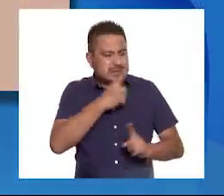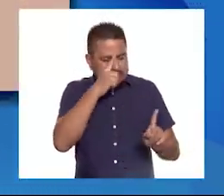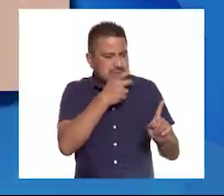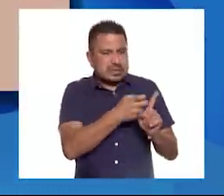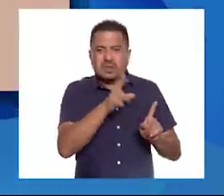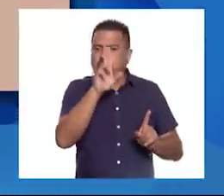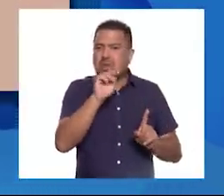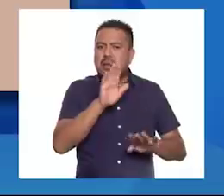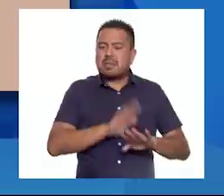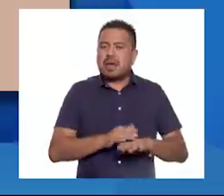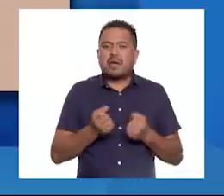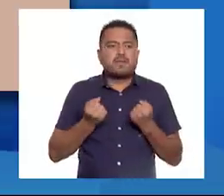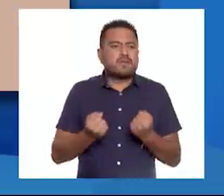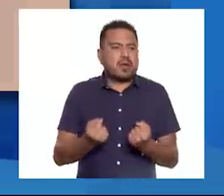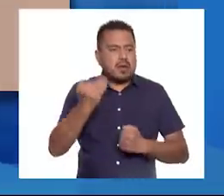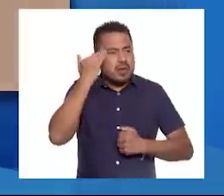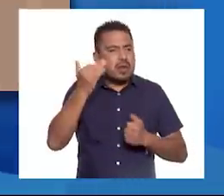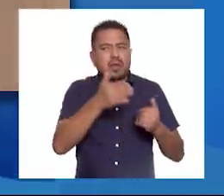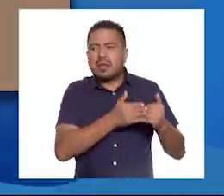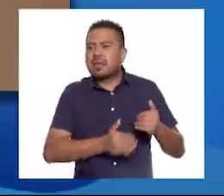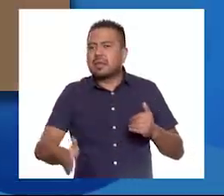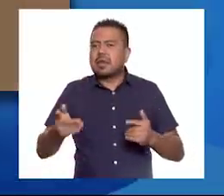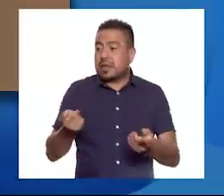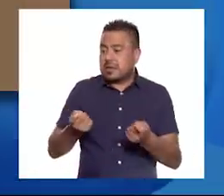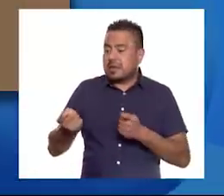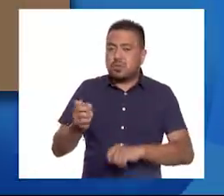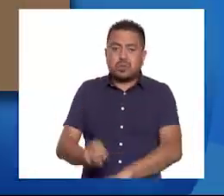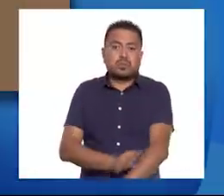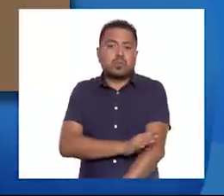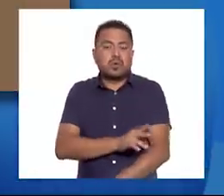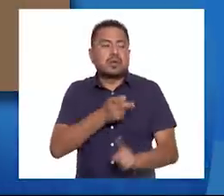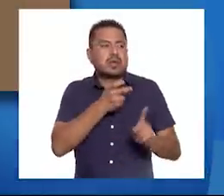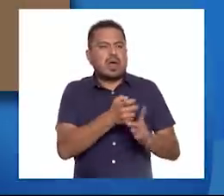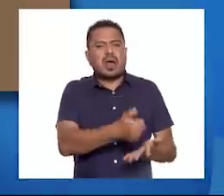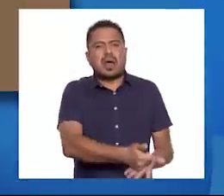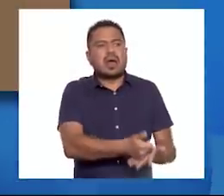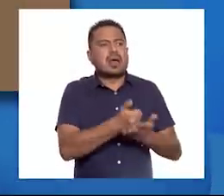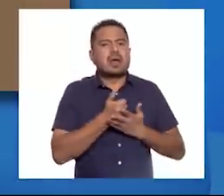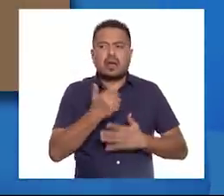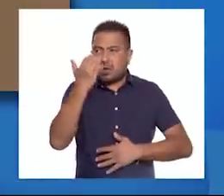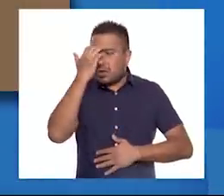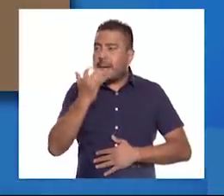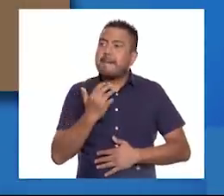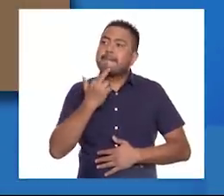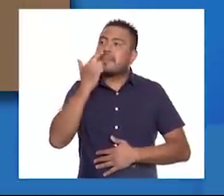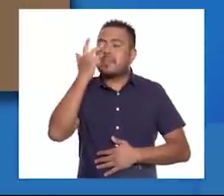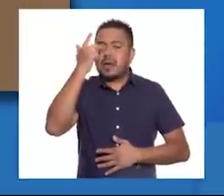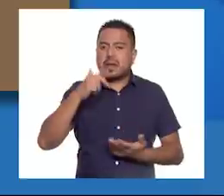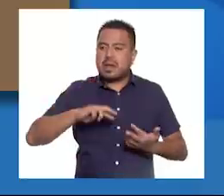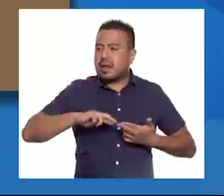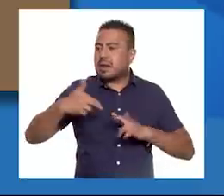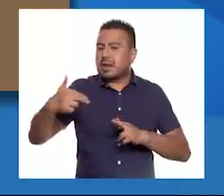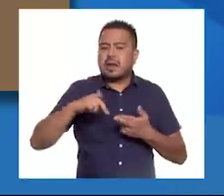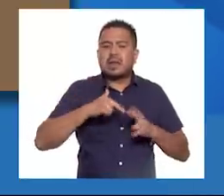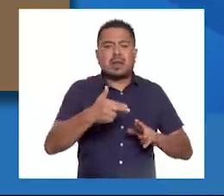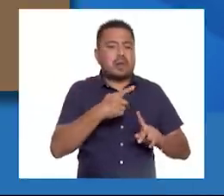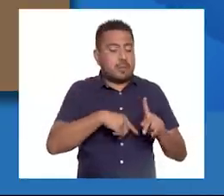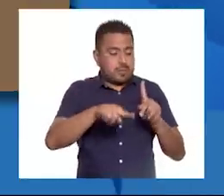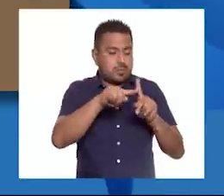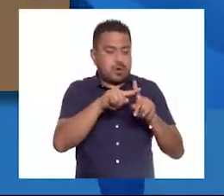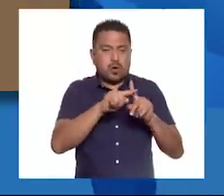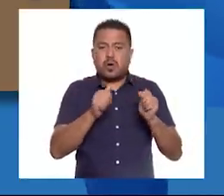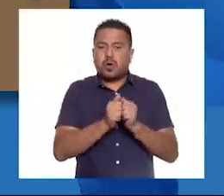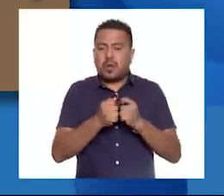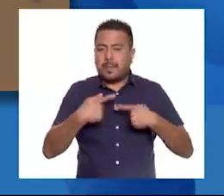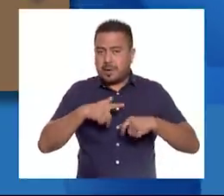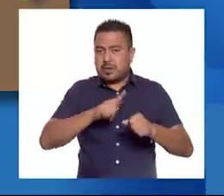no sea tan intensa y duradera. La regulación emocional nos ayuda a conocernos mejor, a relacionarnos de manera positiva con